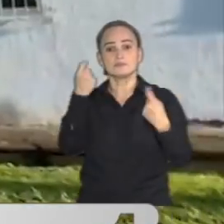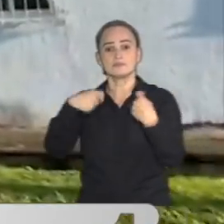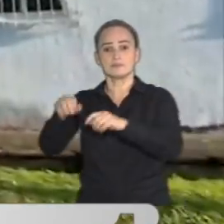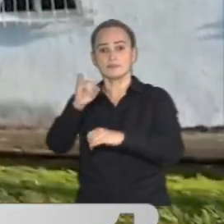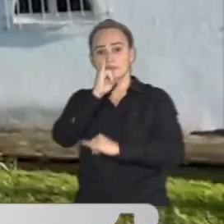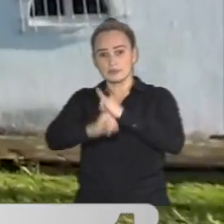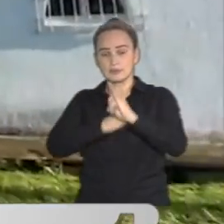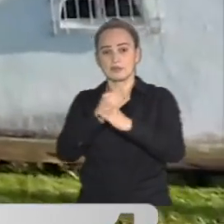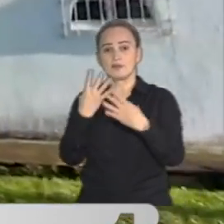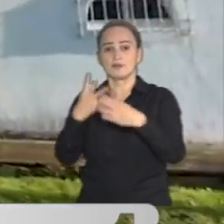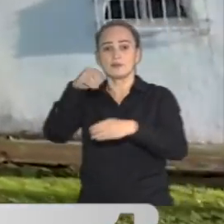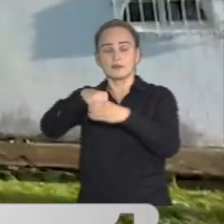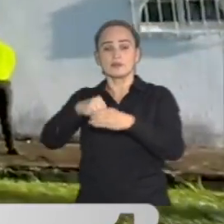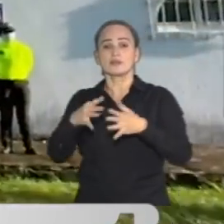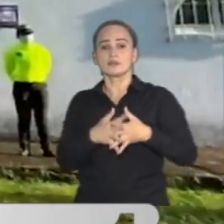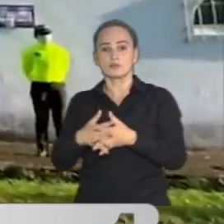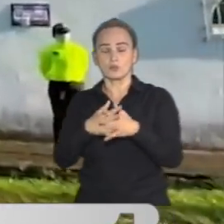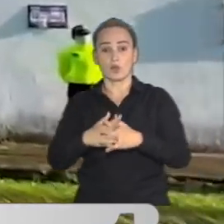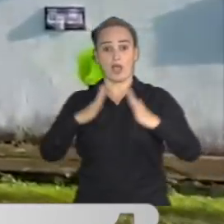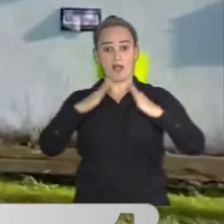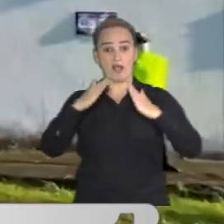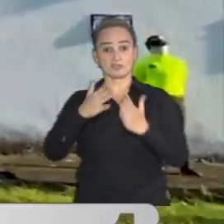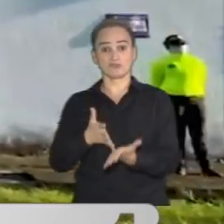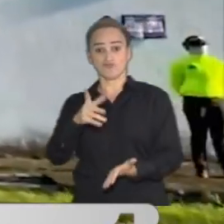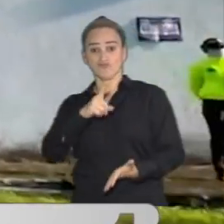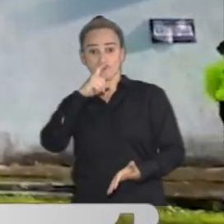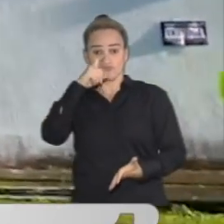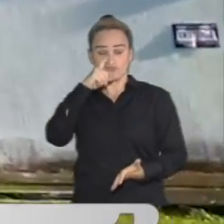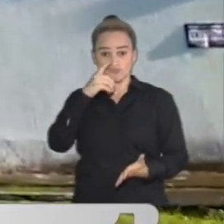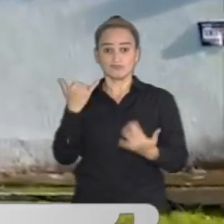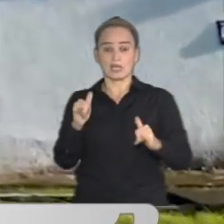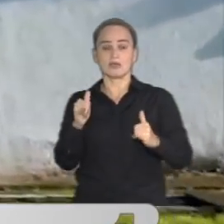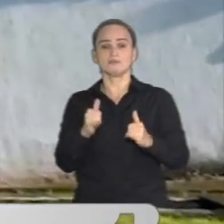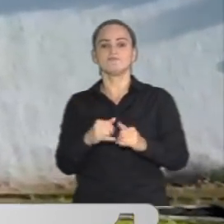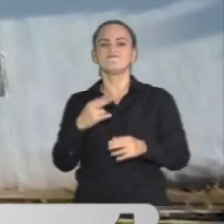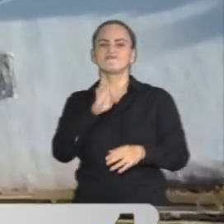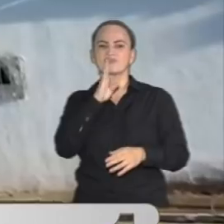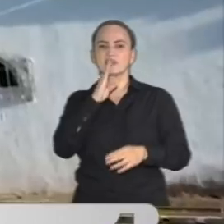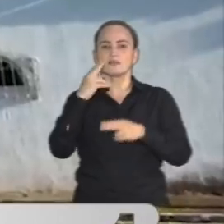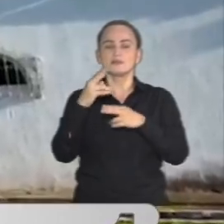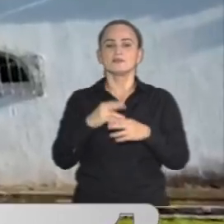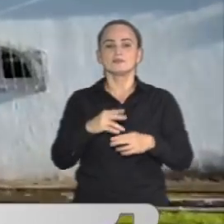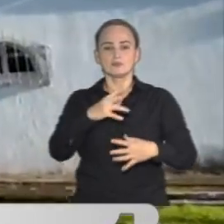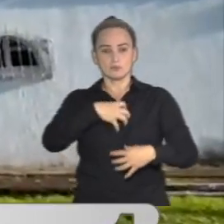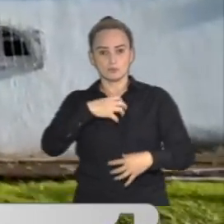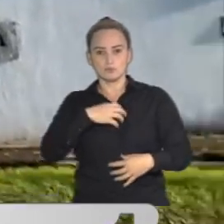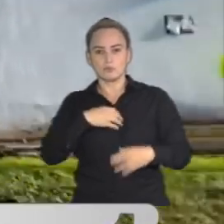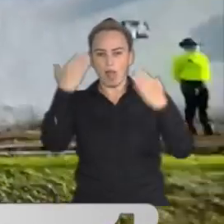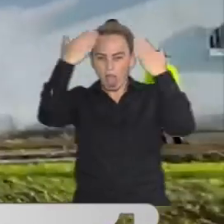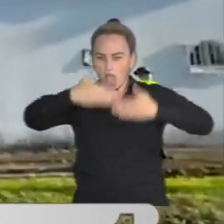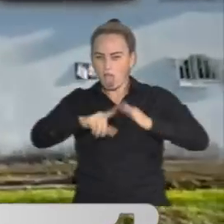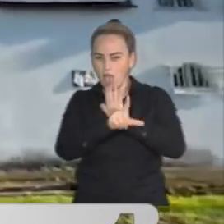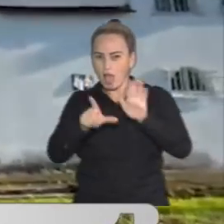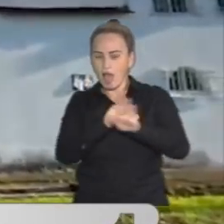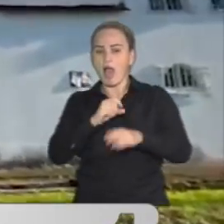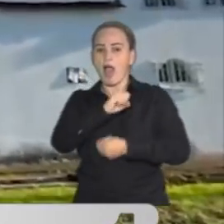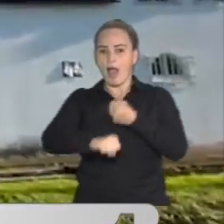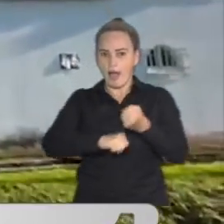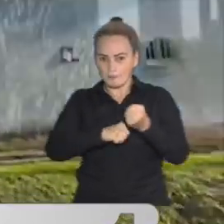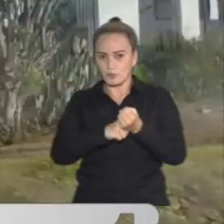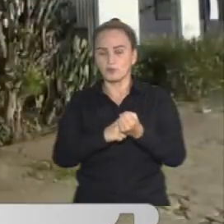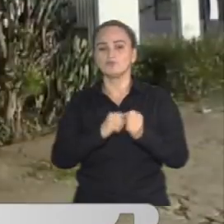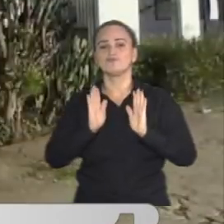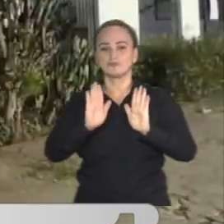Unidos en 2011. Estas lujosas propiedades estaban a nombre de varios testaferros de alias